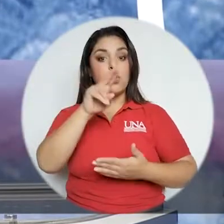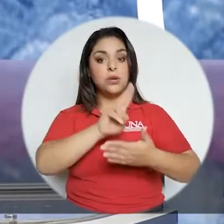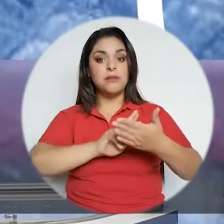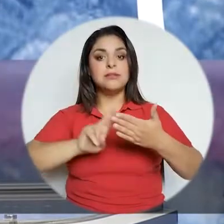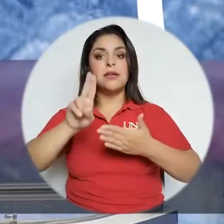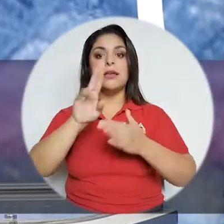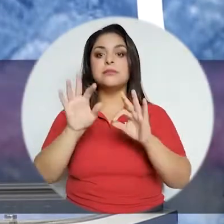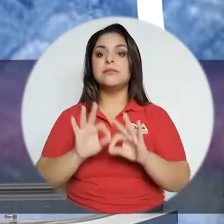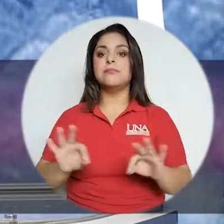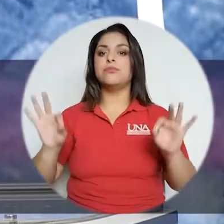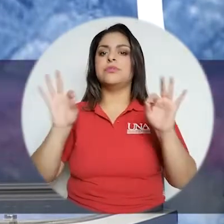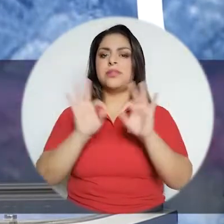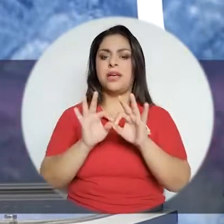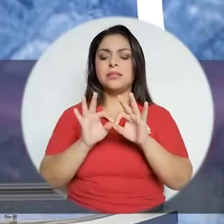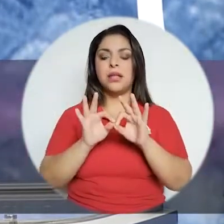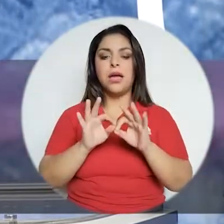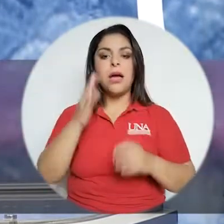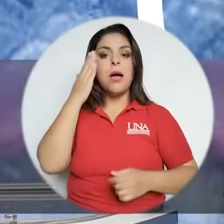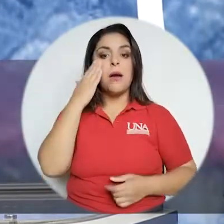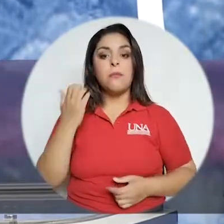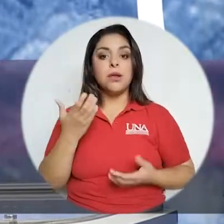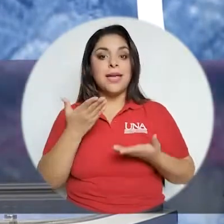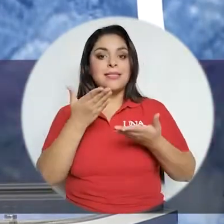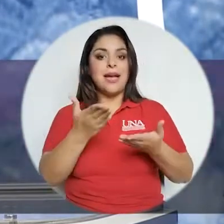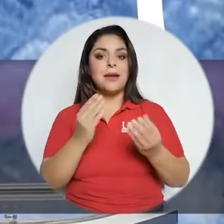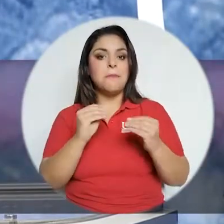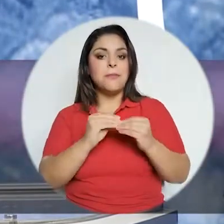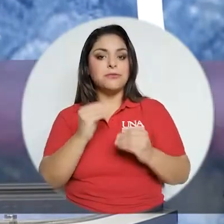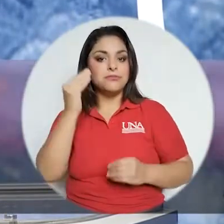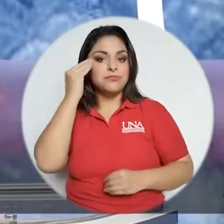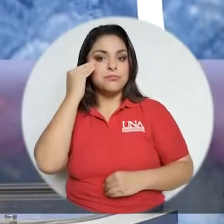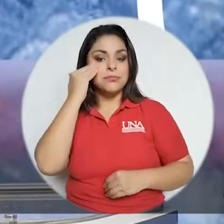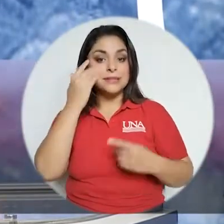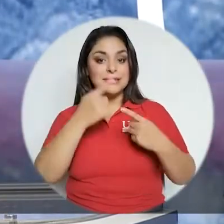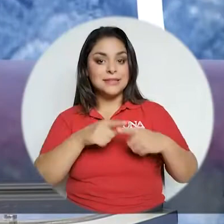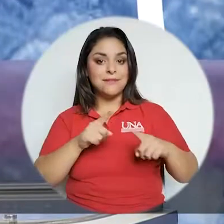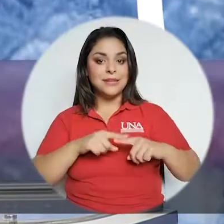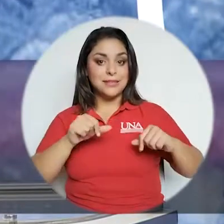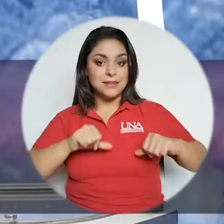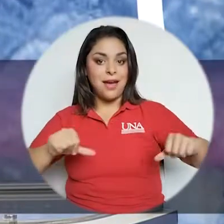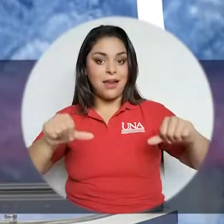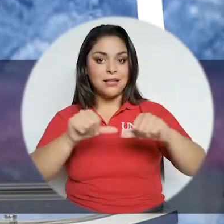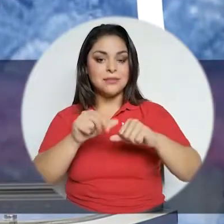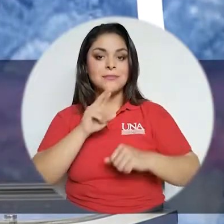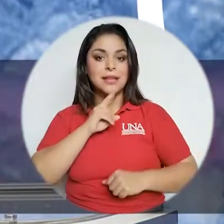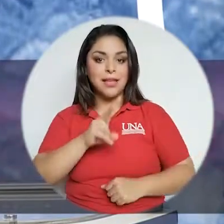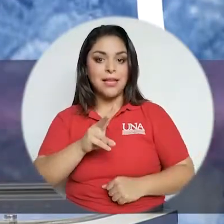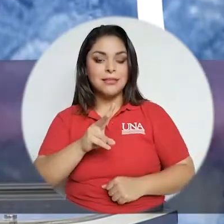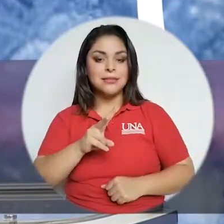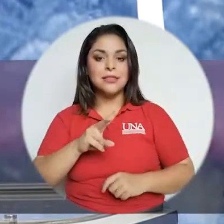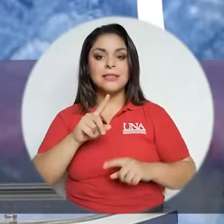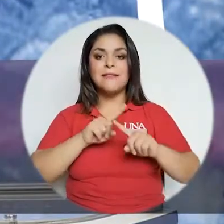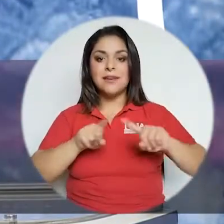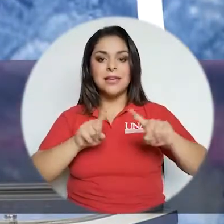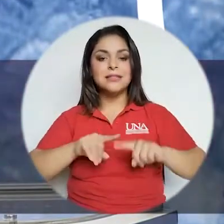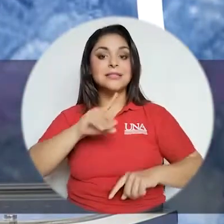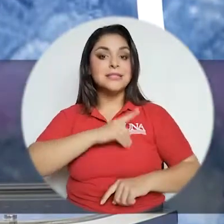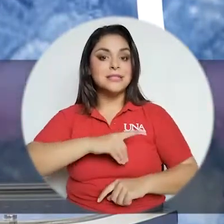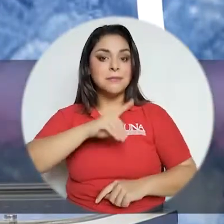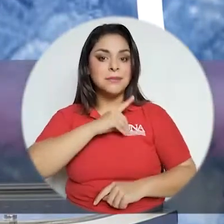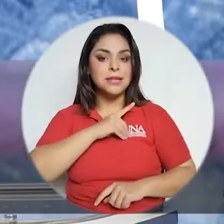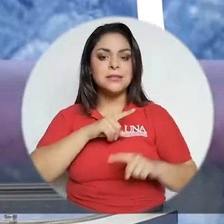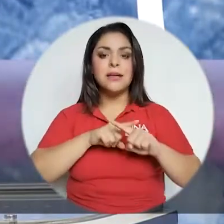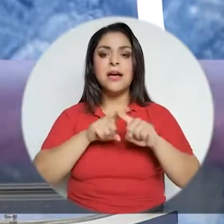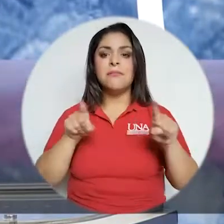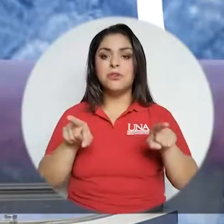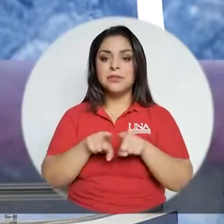y en este tema las universidades han sido fundamentales, tanto por la generación de conocimiento en diferentes áreas, ¿verdad?, de las